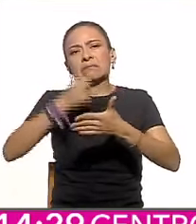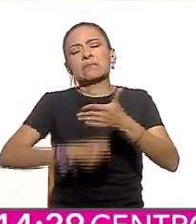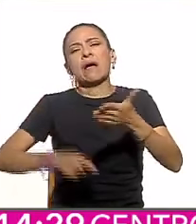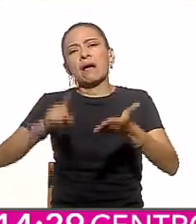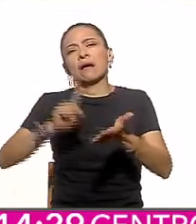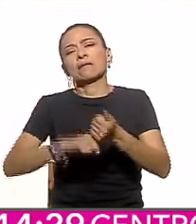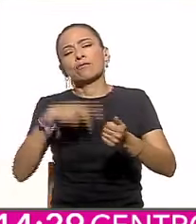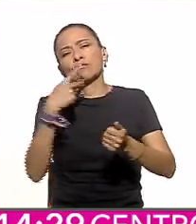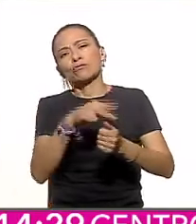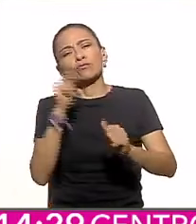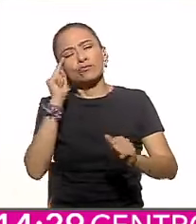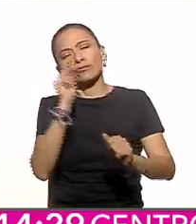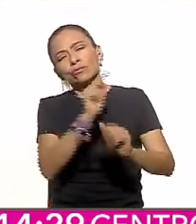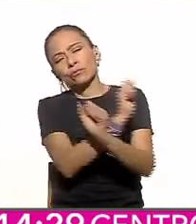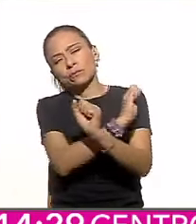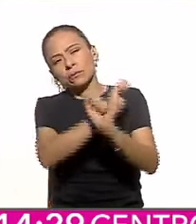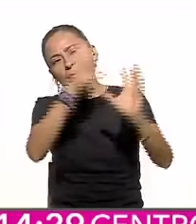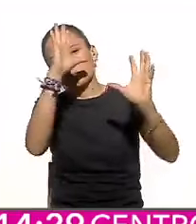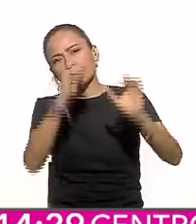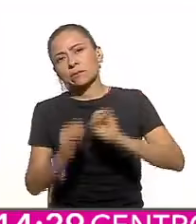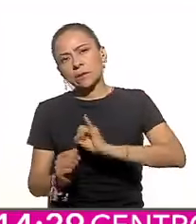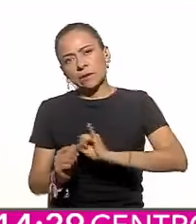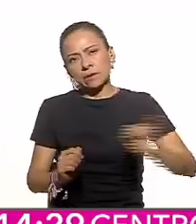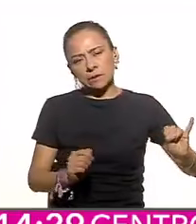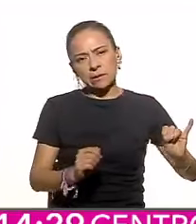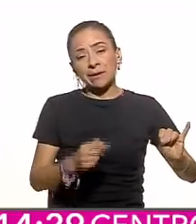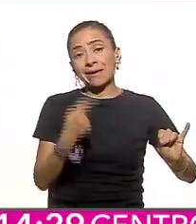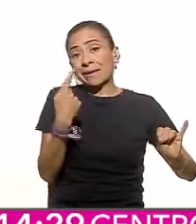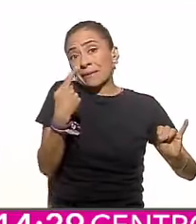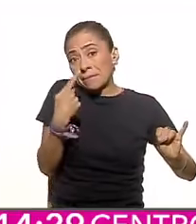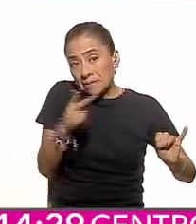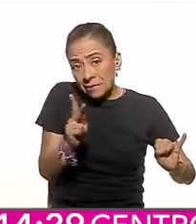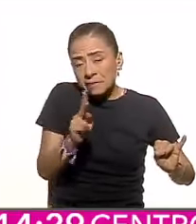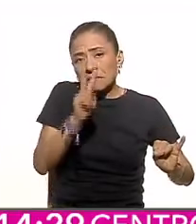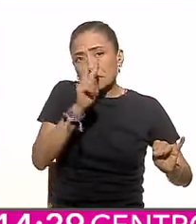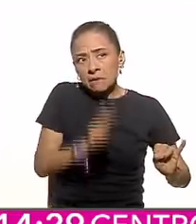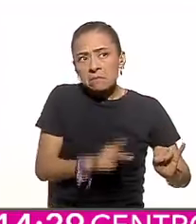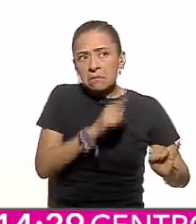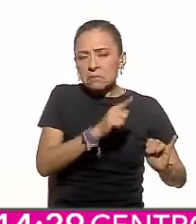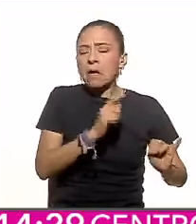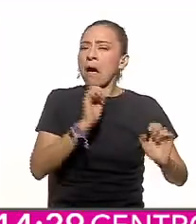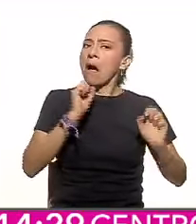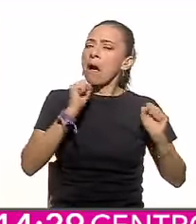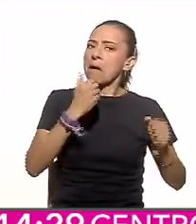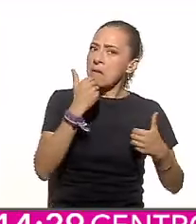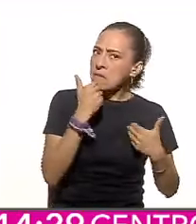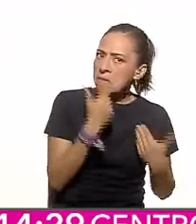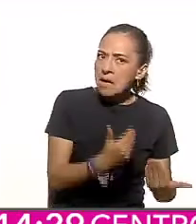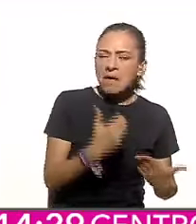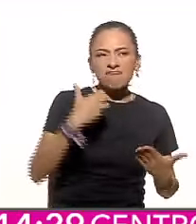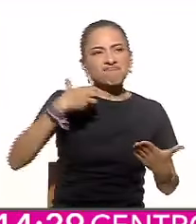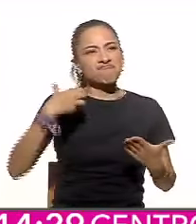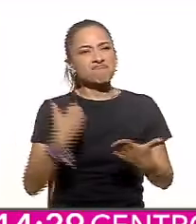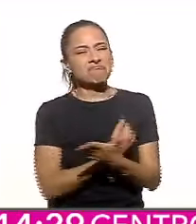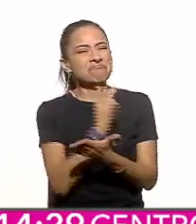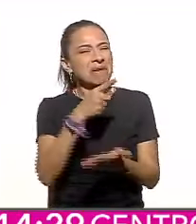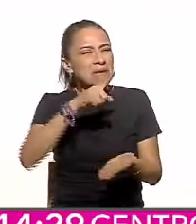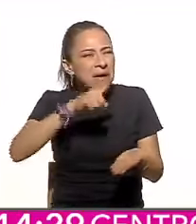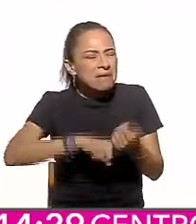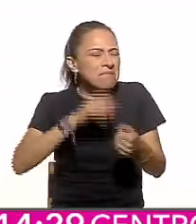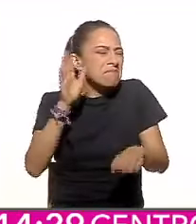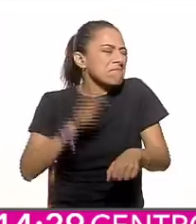amenaza constante a sus mismas perspectivas de victoria, ha sido pues la ambición